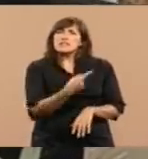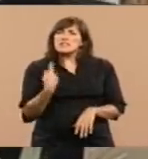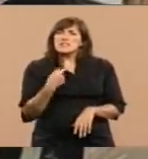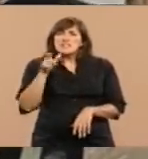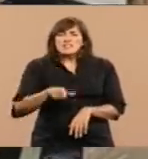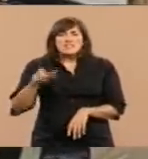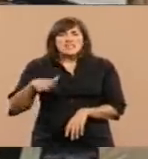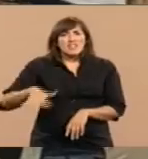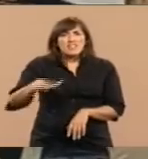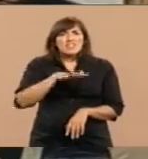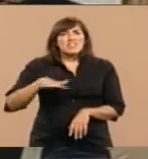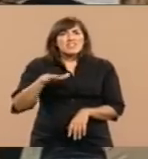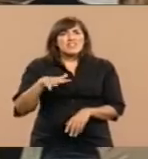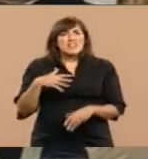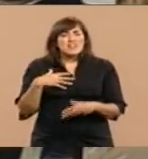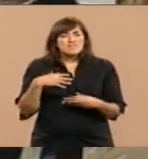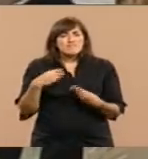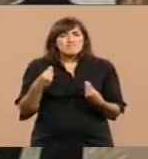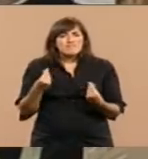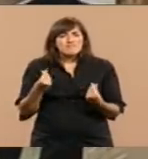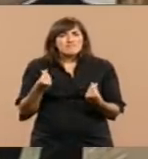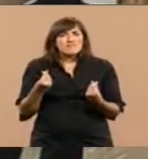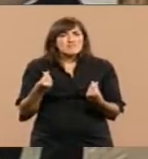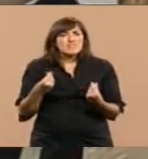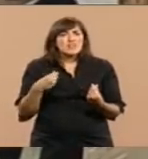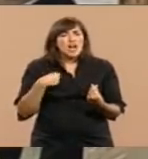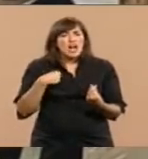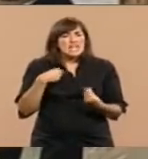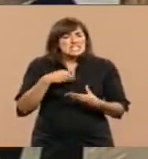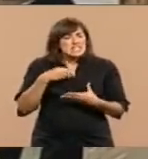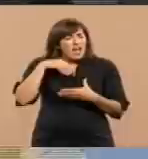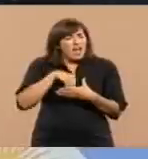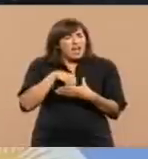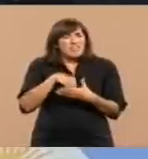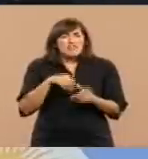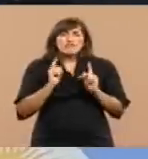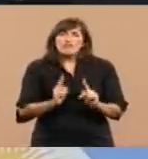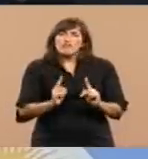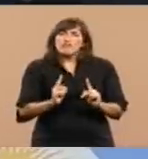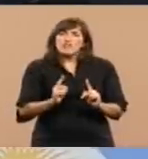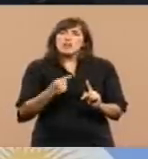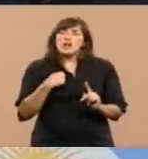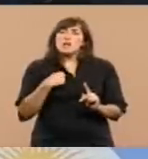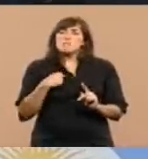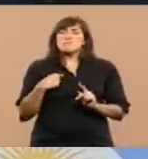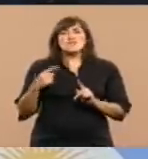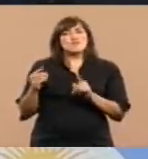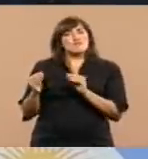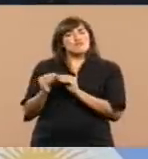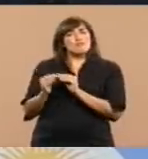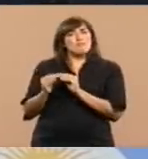por lo menos adentro nuestro, de quien fuera mi compañero